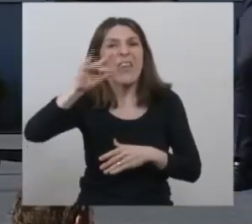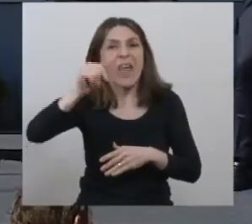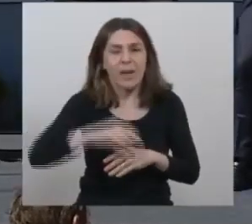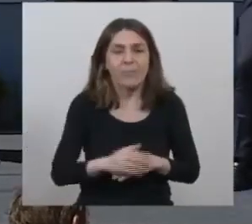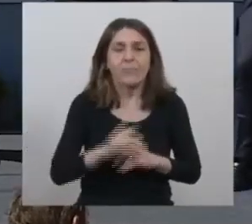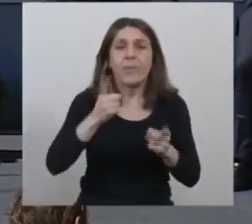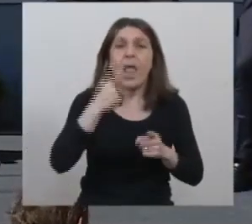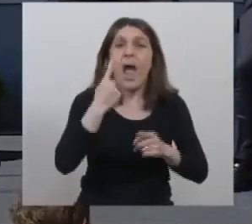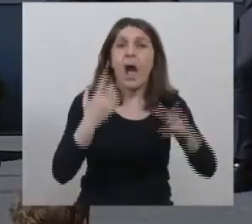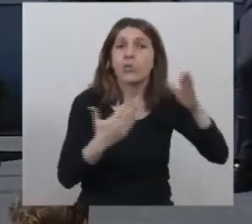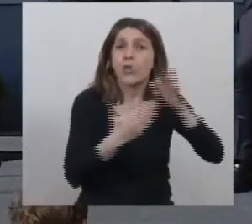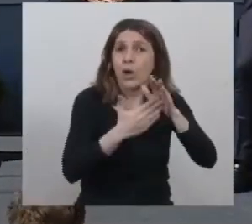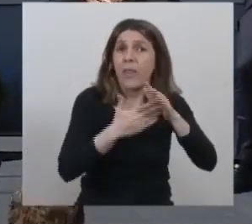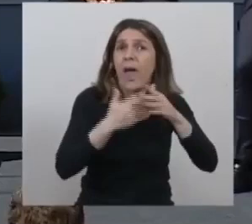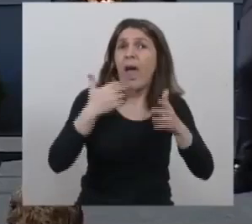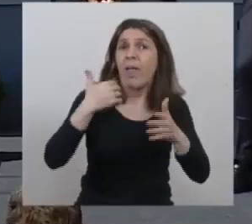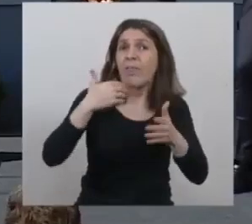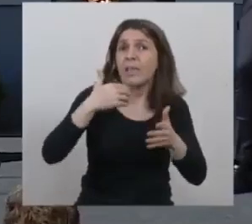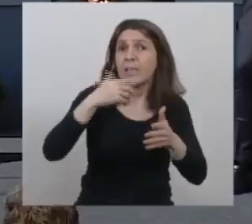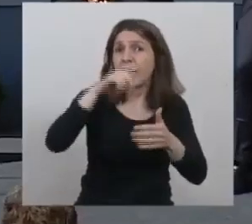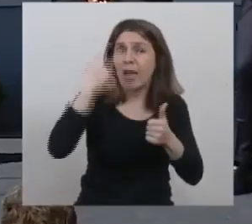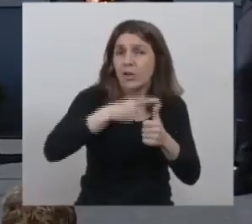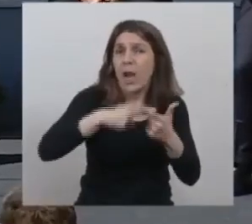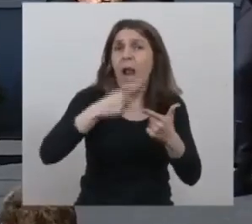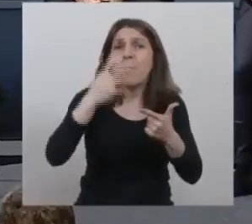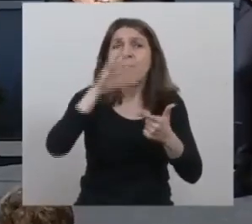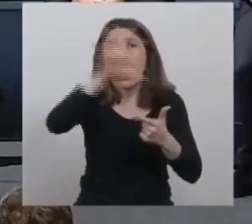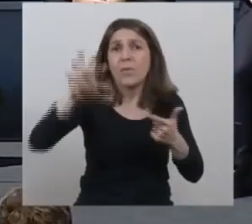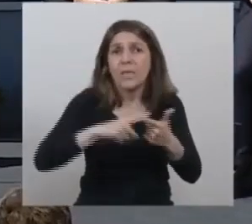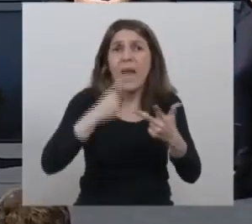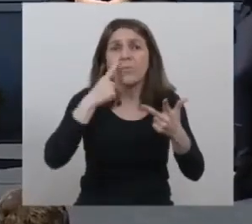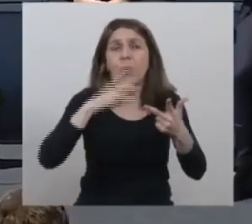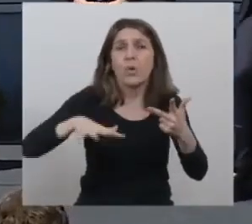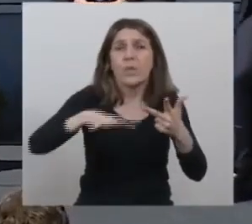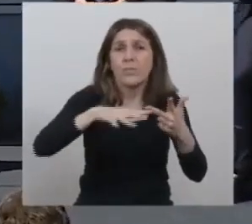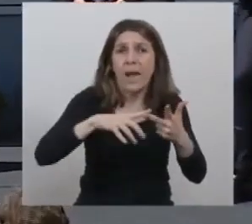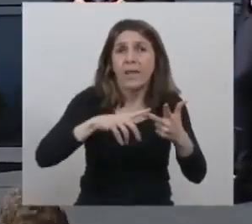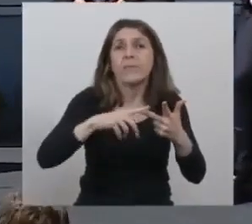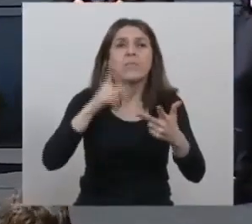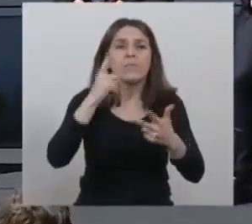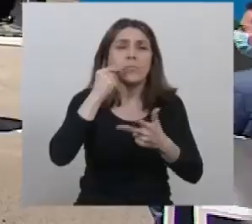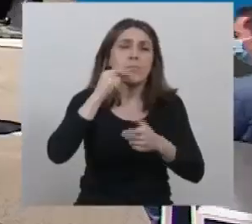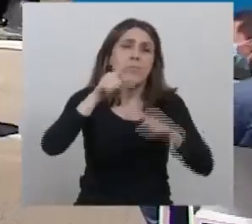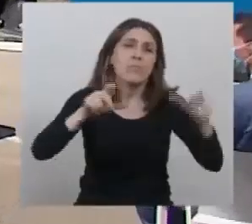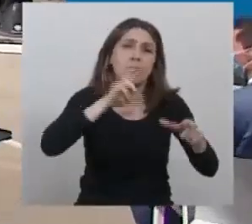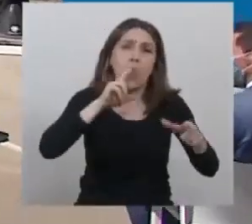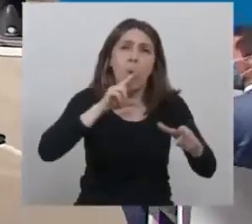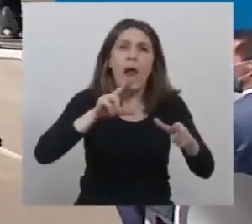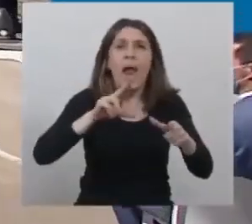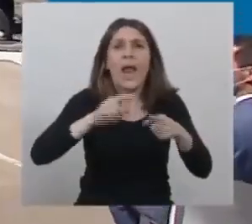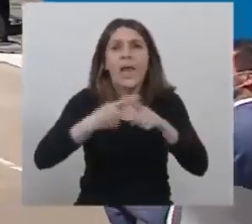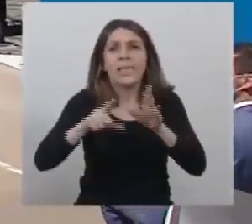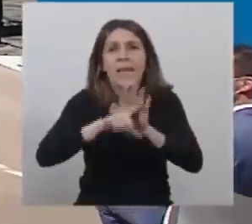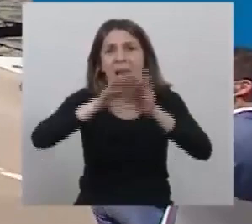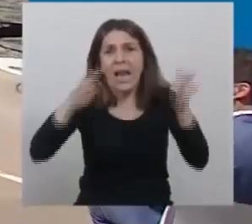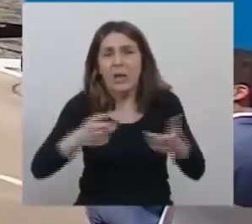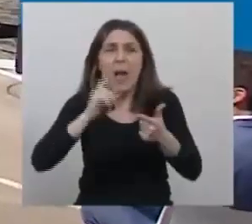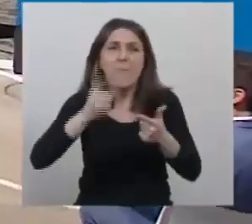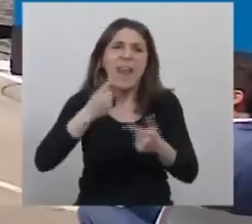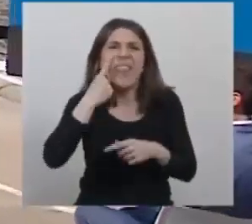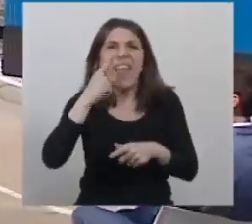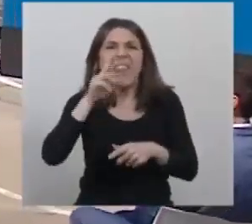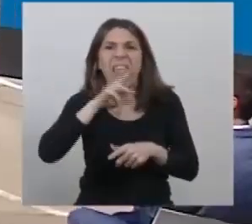Autoridades nacionales, provinciales, municipales, señoras y señores legisladores, intendentas e